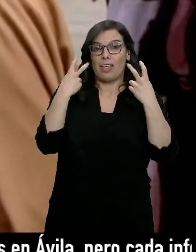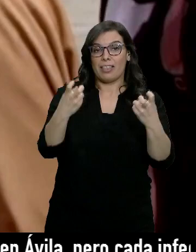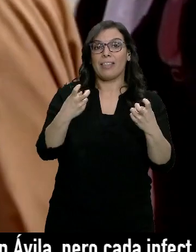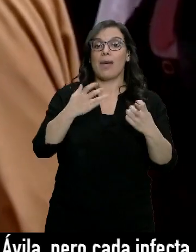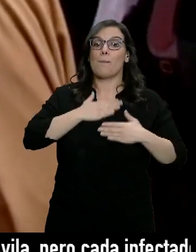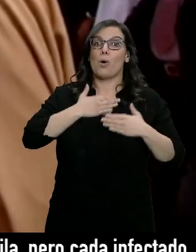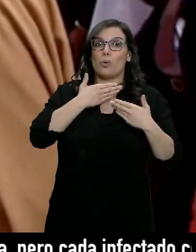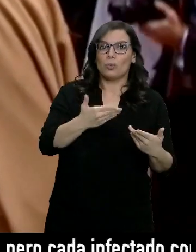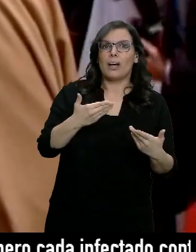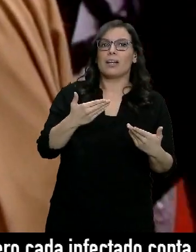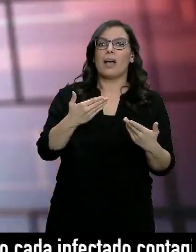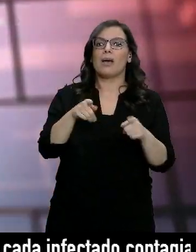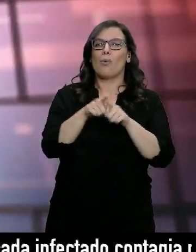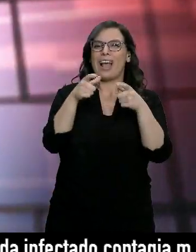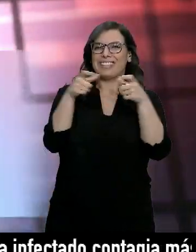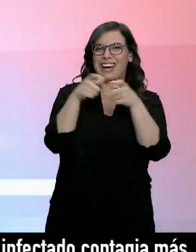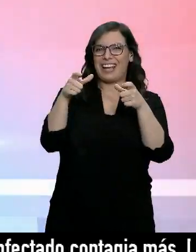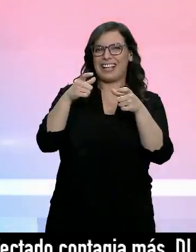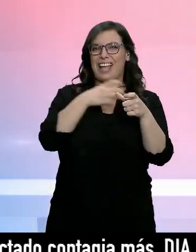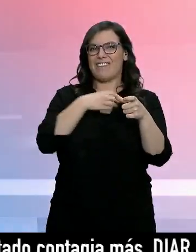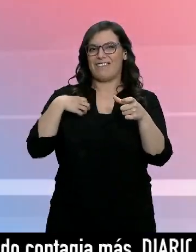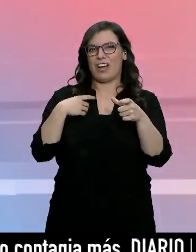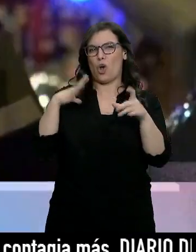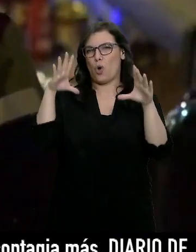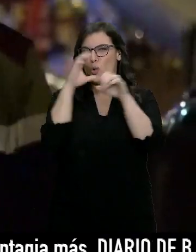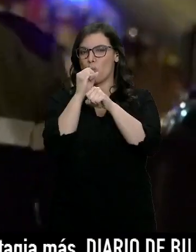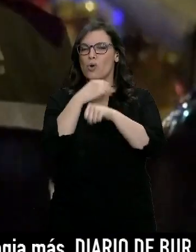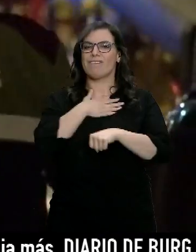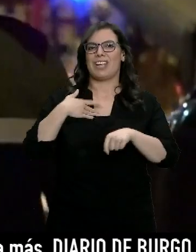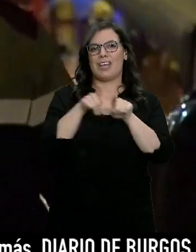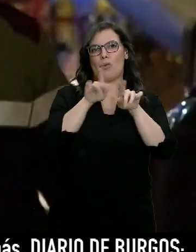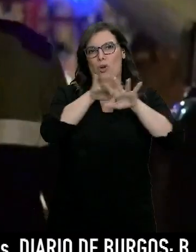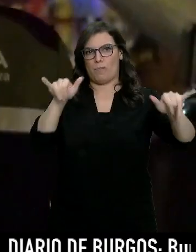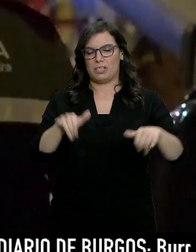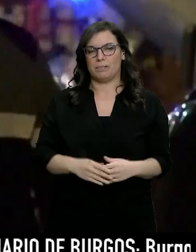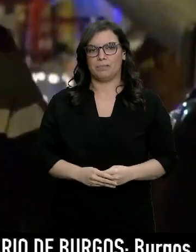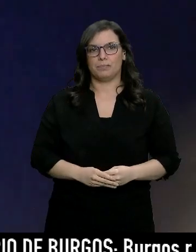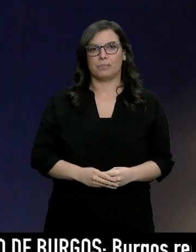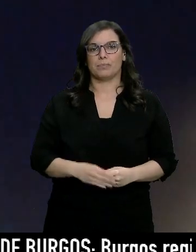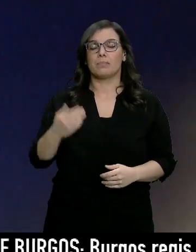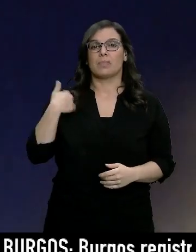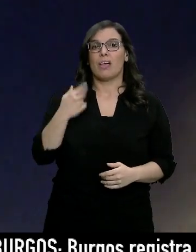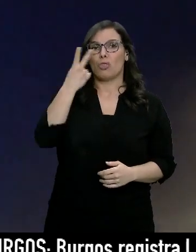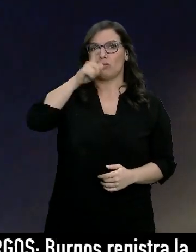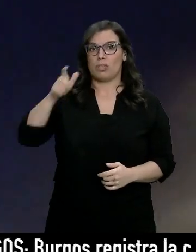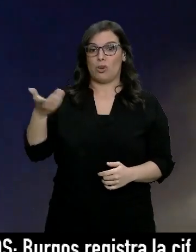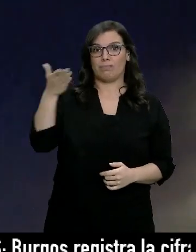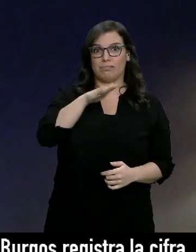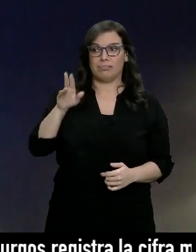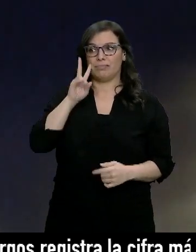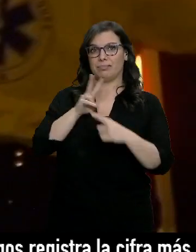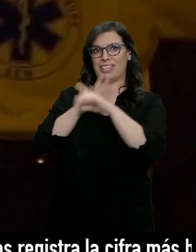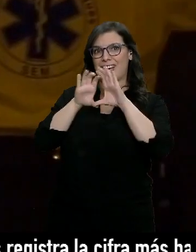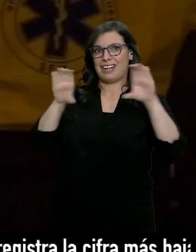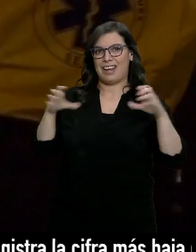fiscal relacionada con el uso de tarjetas bancarias con fondos opacos. Ascienden a dos los muertos encontrados en esta nave